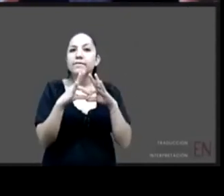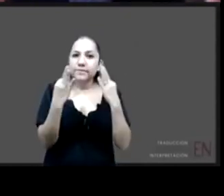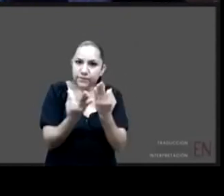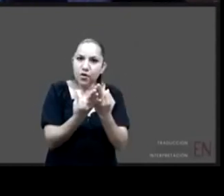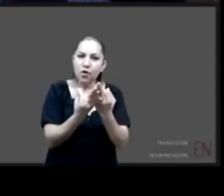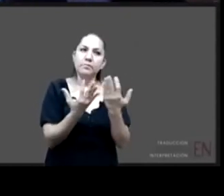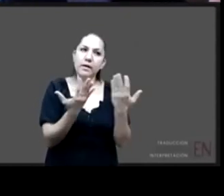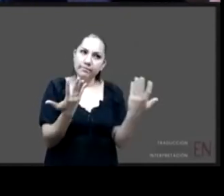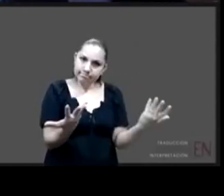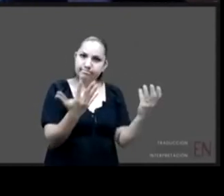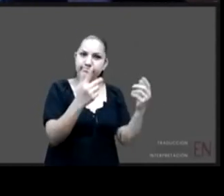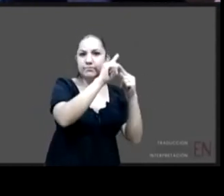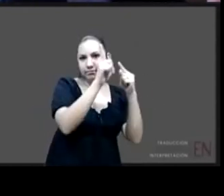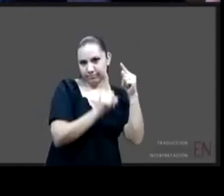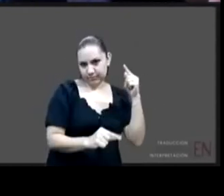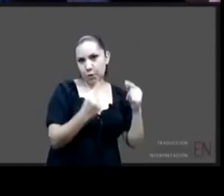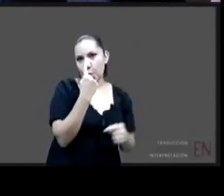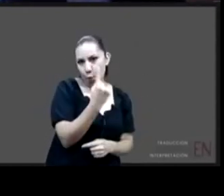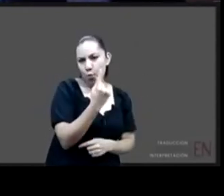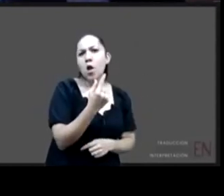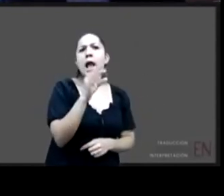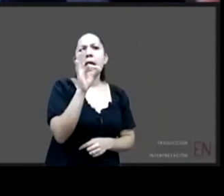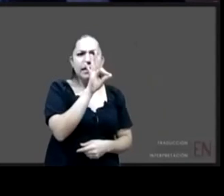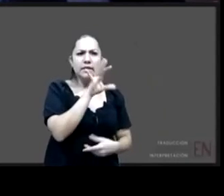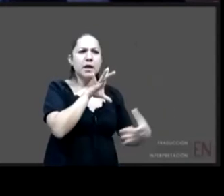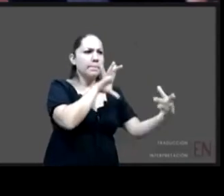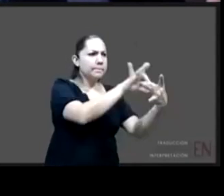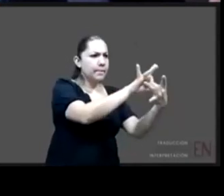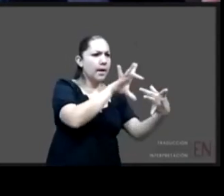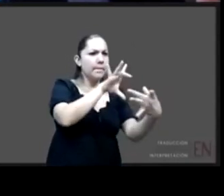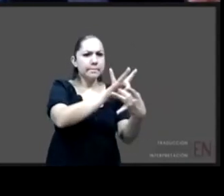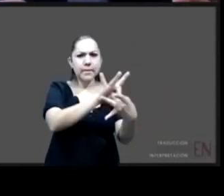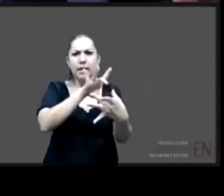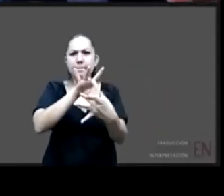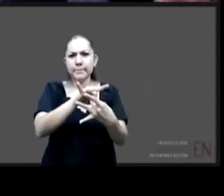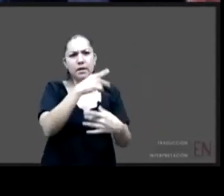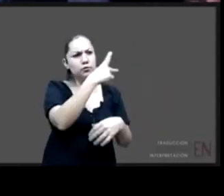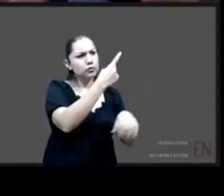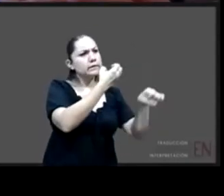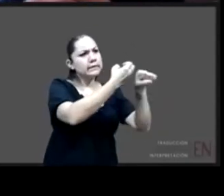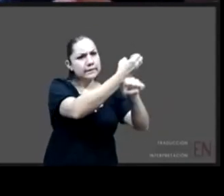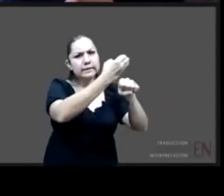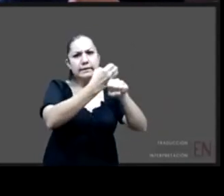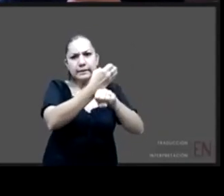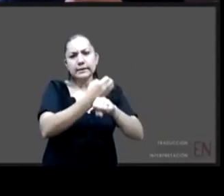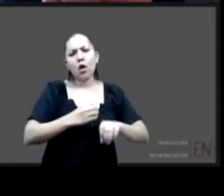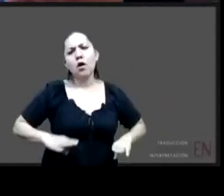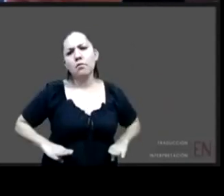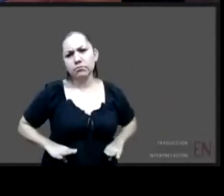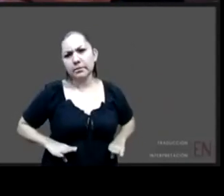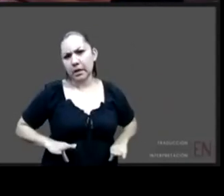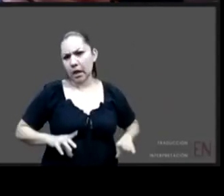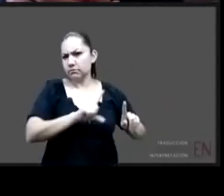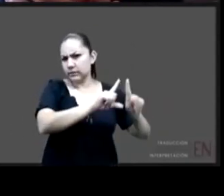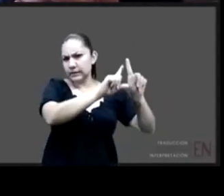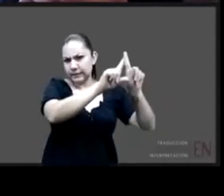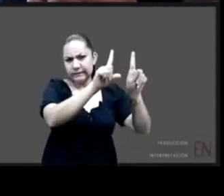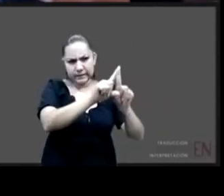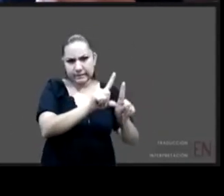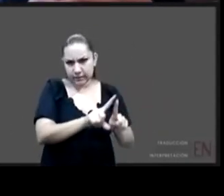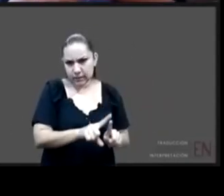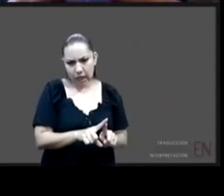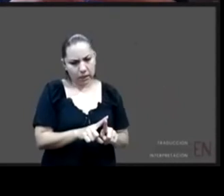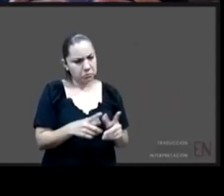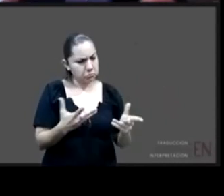tendrá múltiples perspectivas ya desde lo local al final de manera directa cuando se